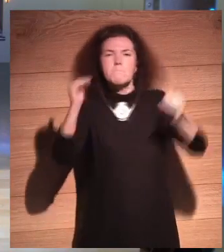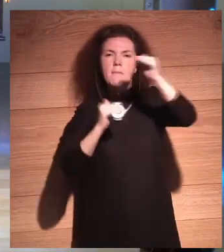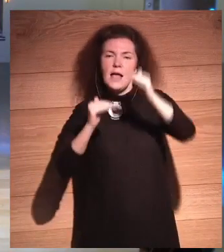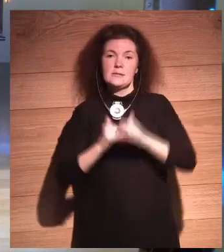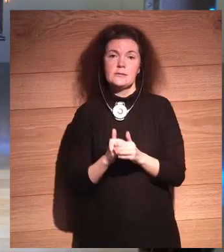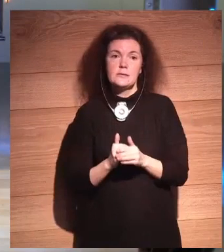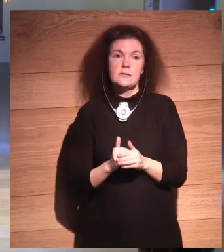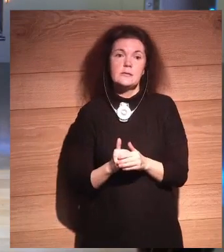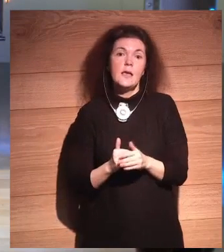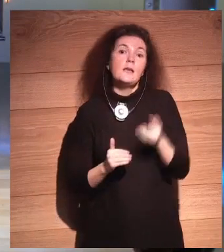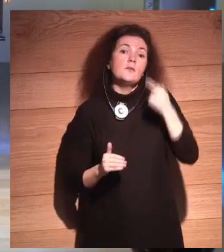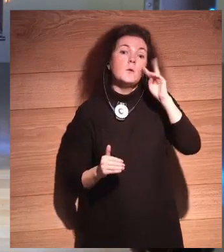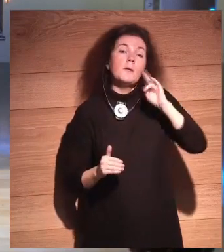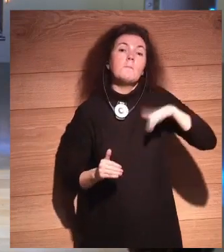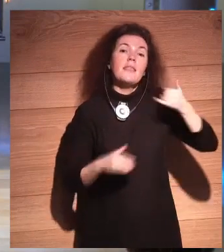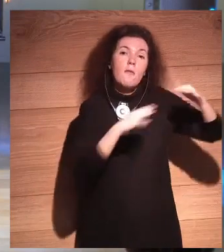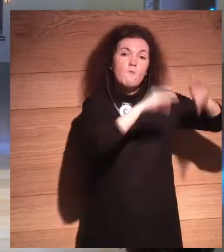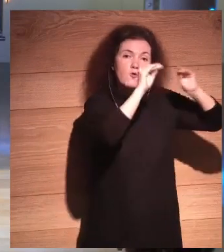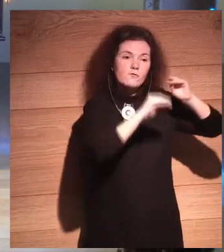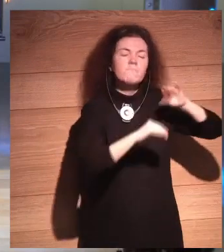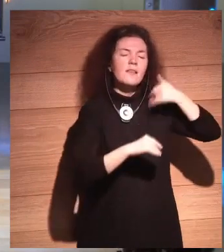Y esto es lo que vamos a ver mañana en Burgos.